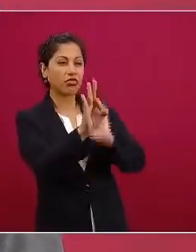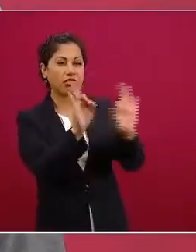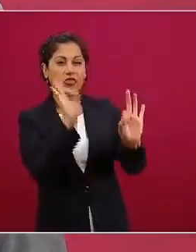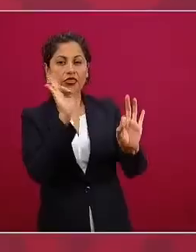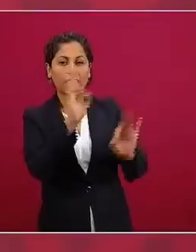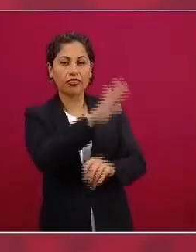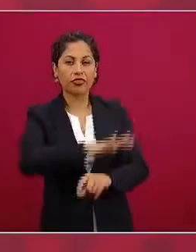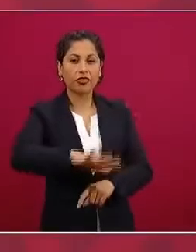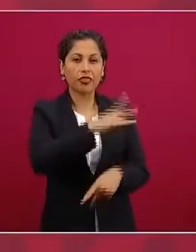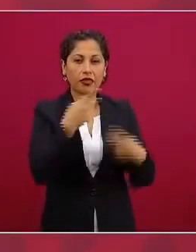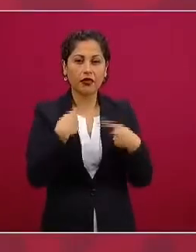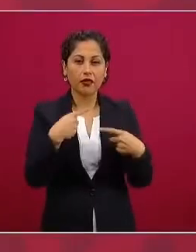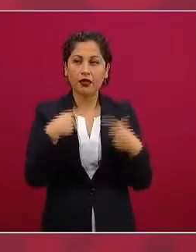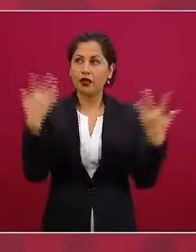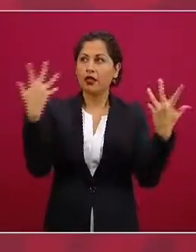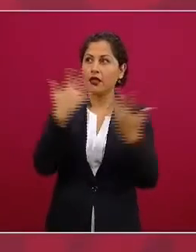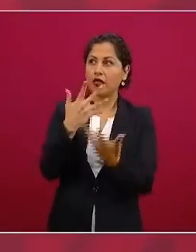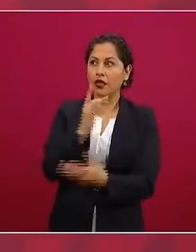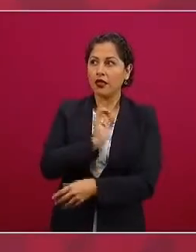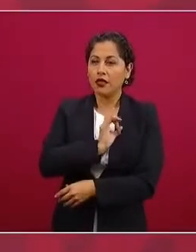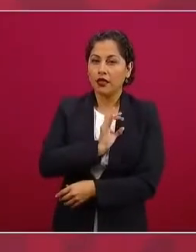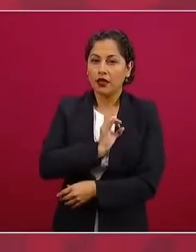incertidumbre